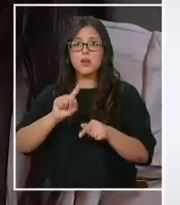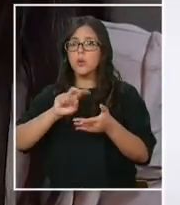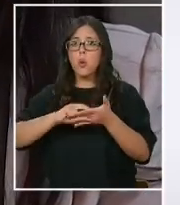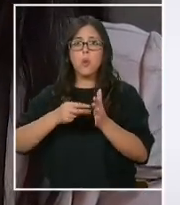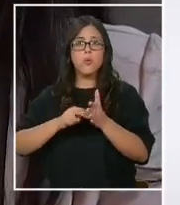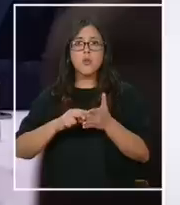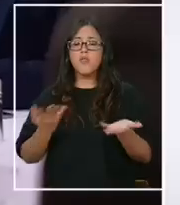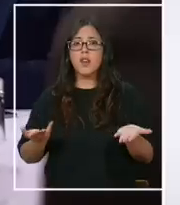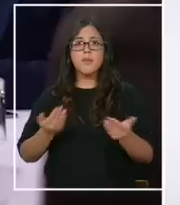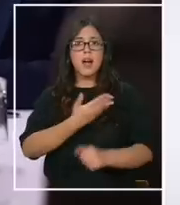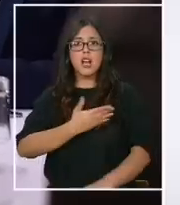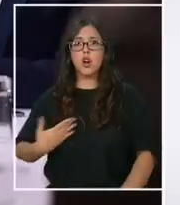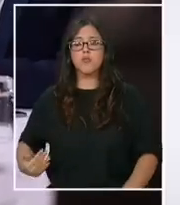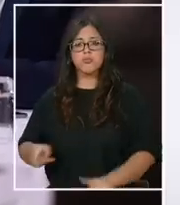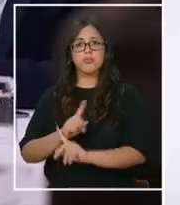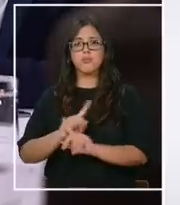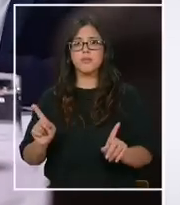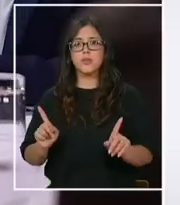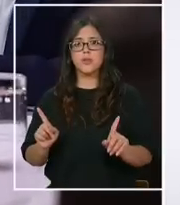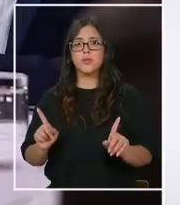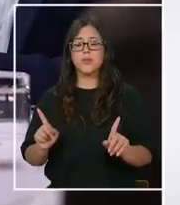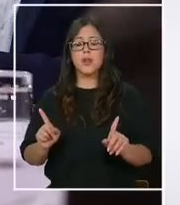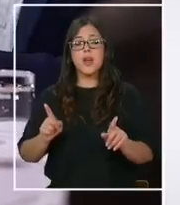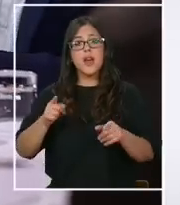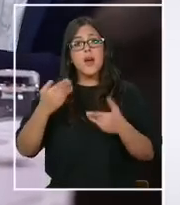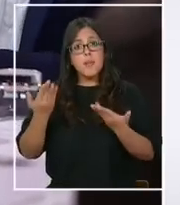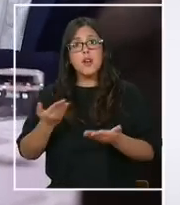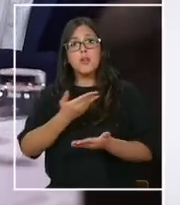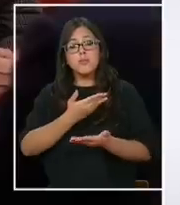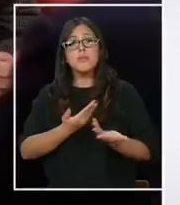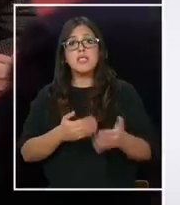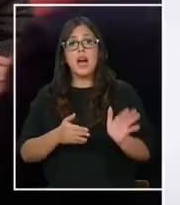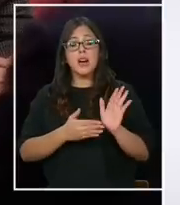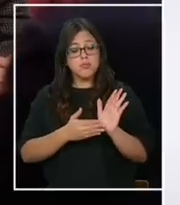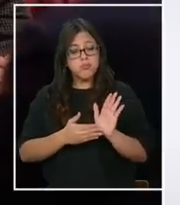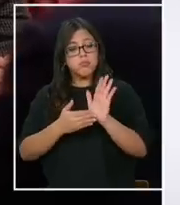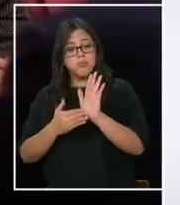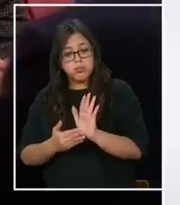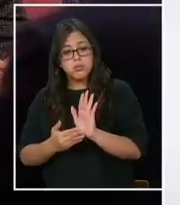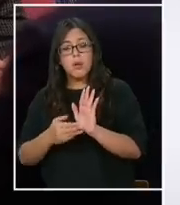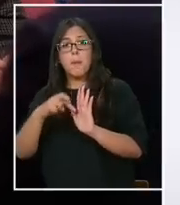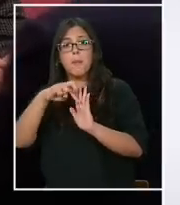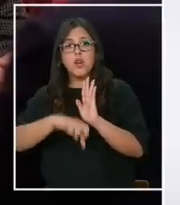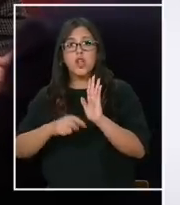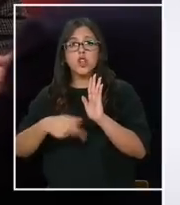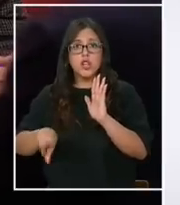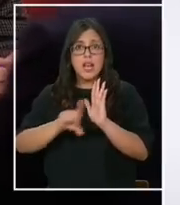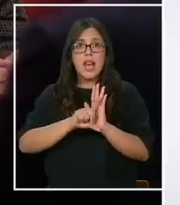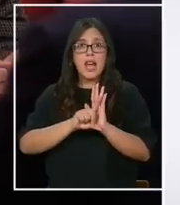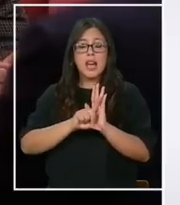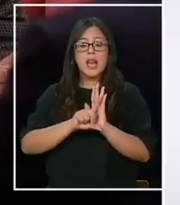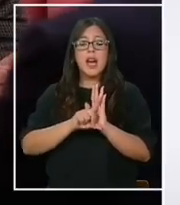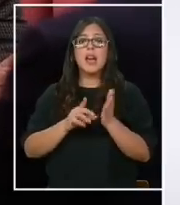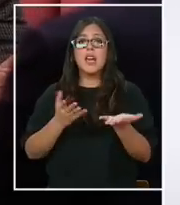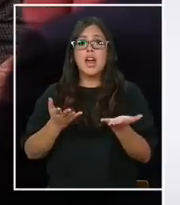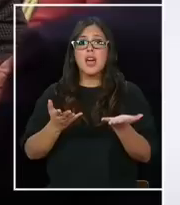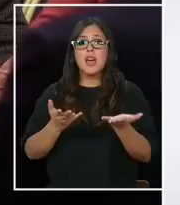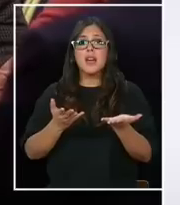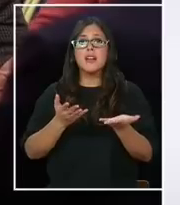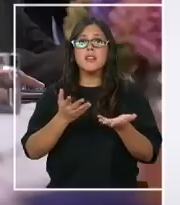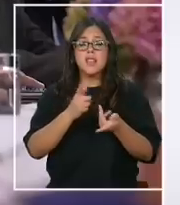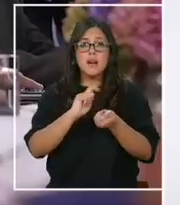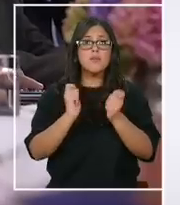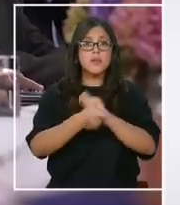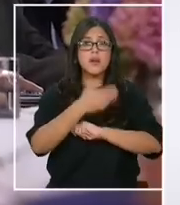haya generado el gobierno en absoluto. Por supuesto. Y por tanto, cuando el gobierno presenta un proyecto de ley precisamente para generar mejores condiciones para el cumplimiento del